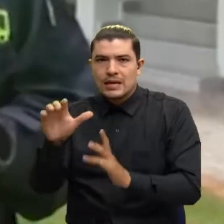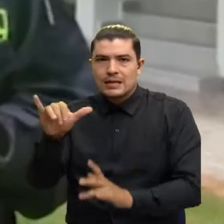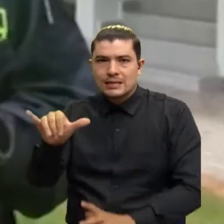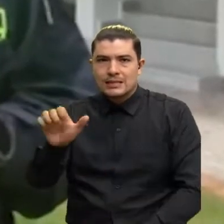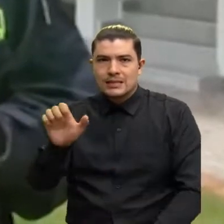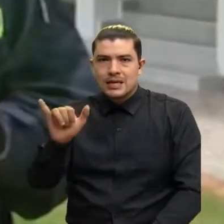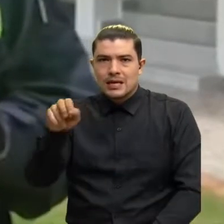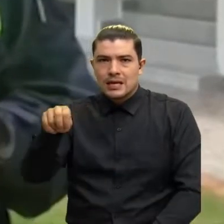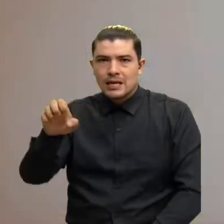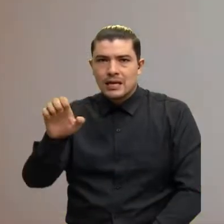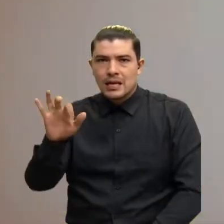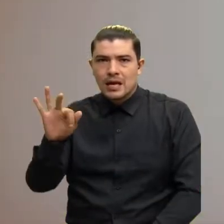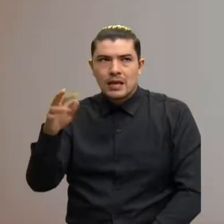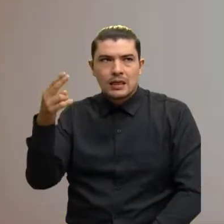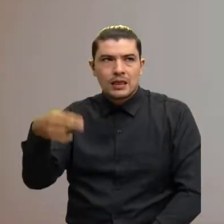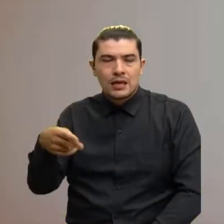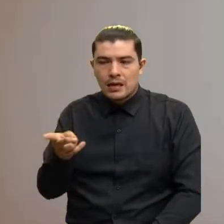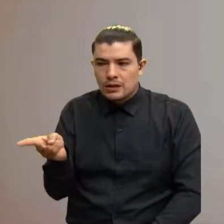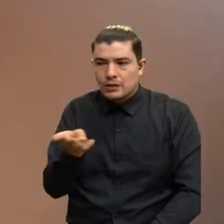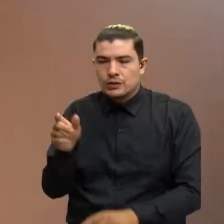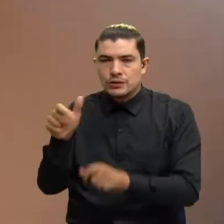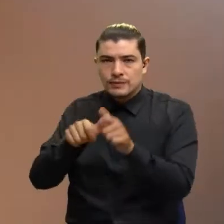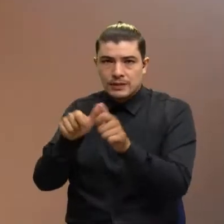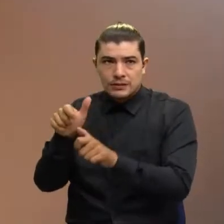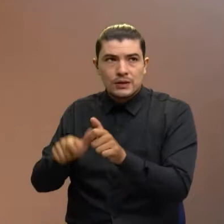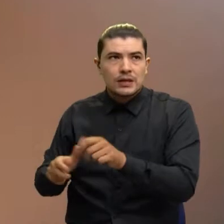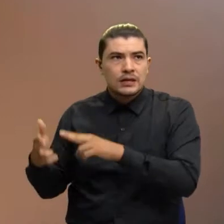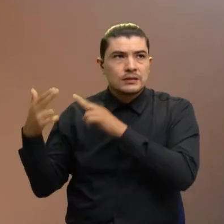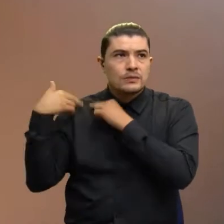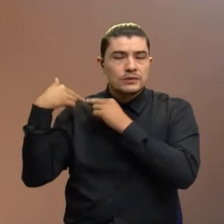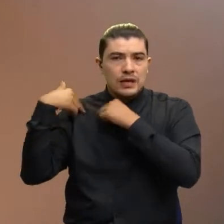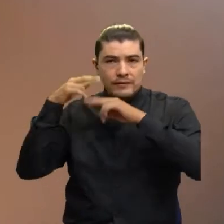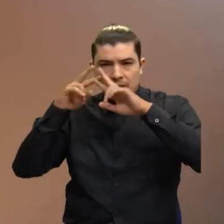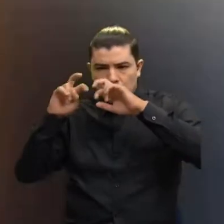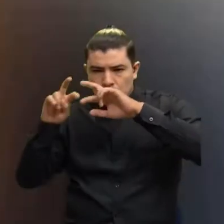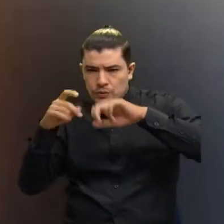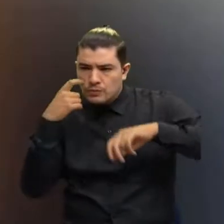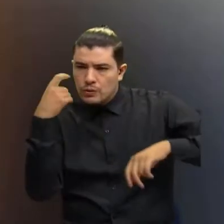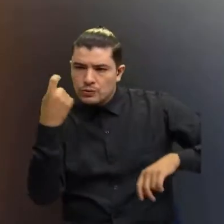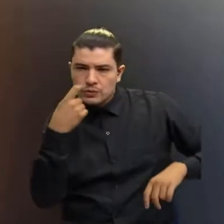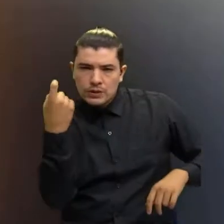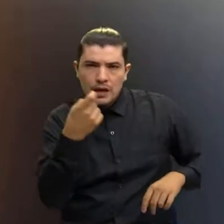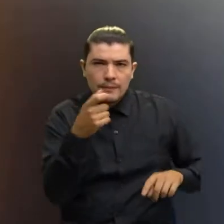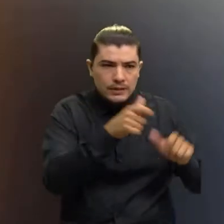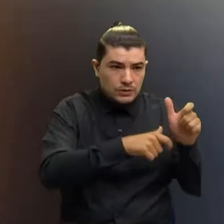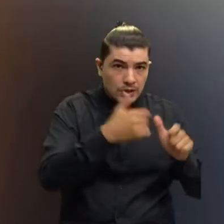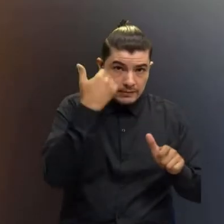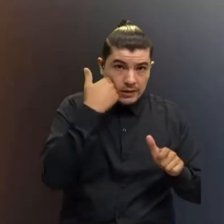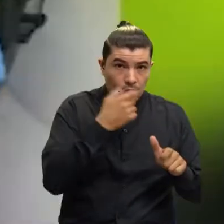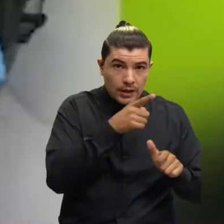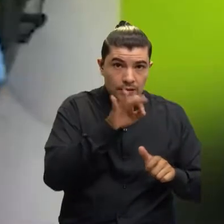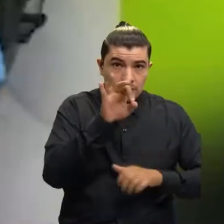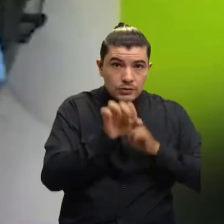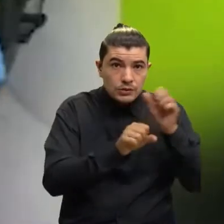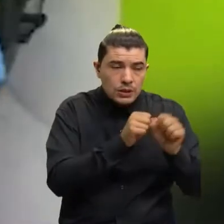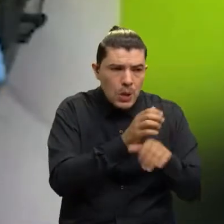que se dedicaban a ubicar a las menores, a empezar a acercarse a ellas para lograr que